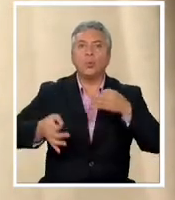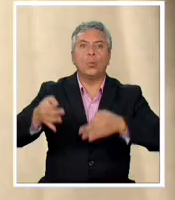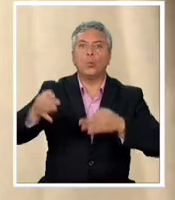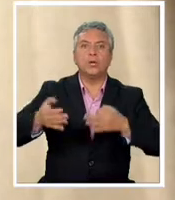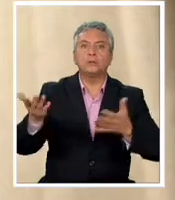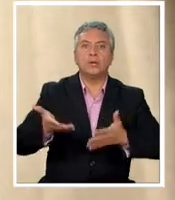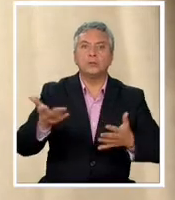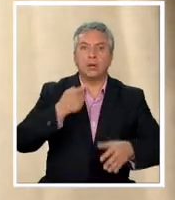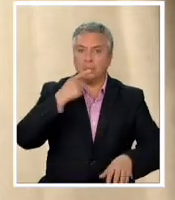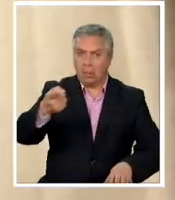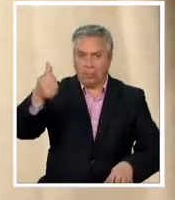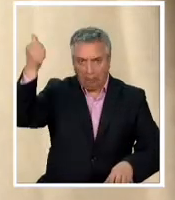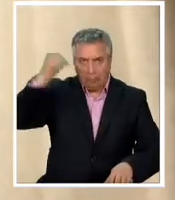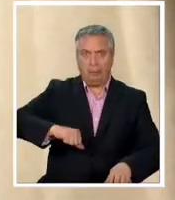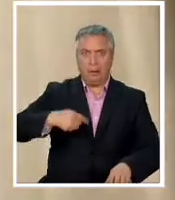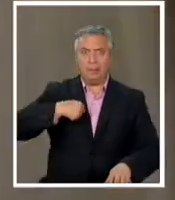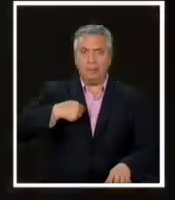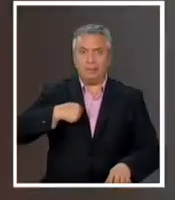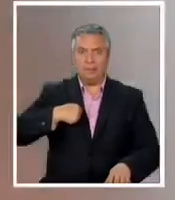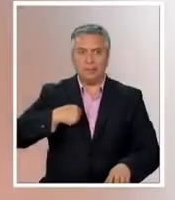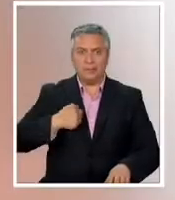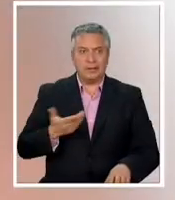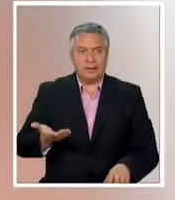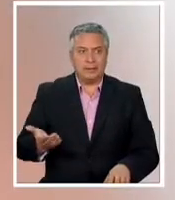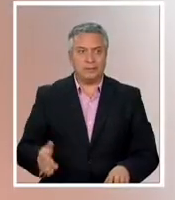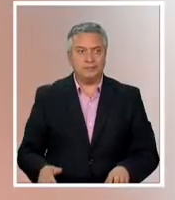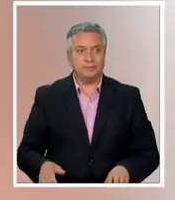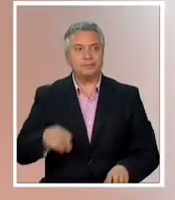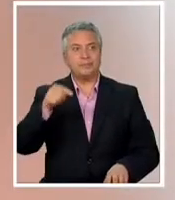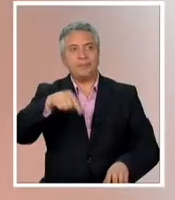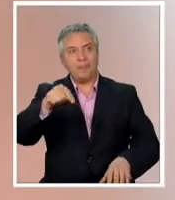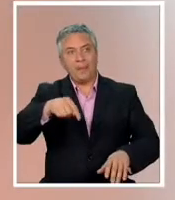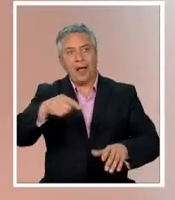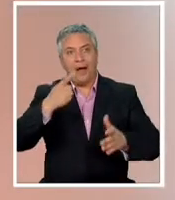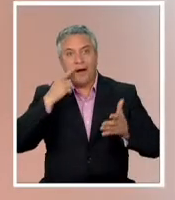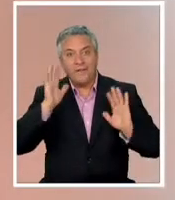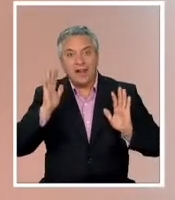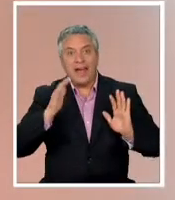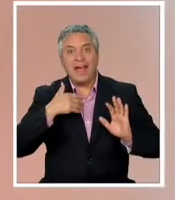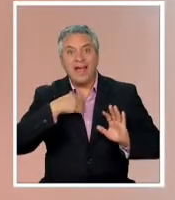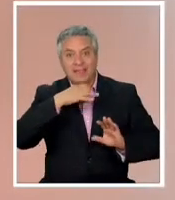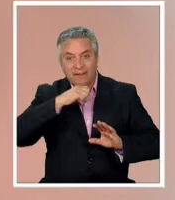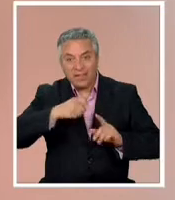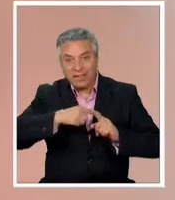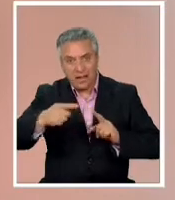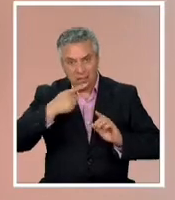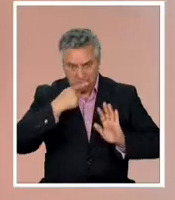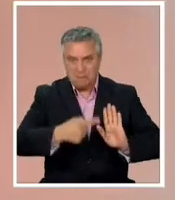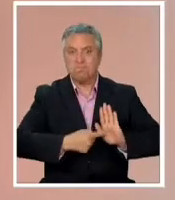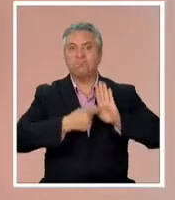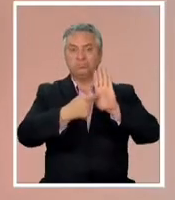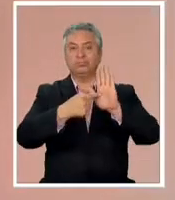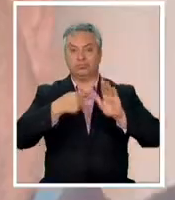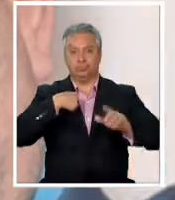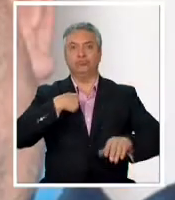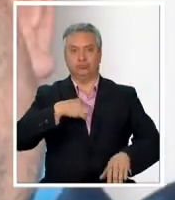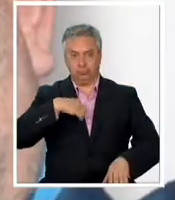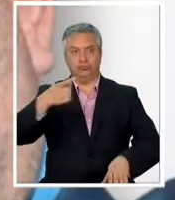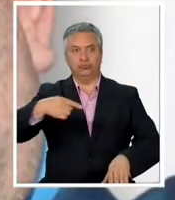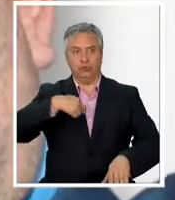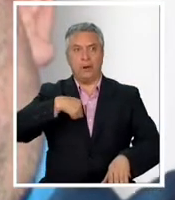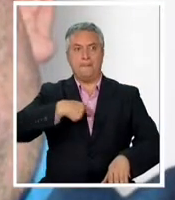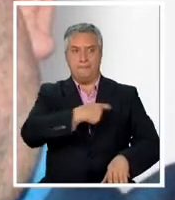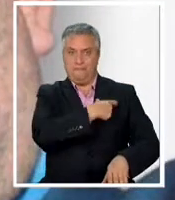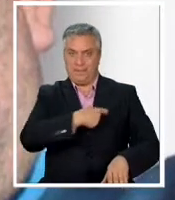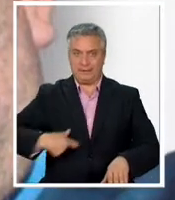para poder condenarme en difamación la víspera de navidad Chilaverde anunció su candidatura a las elecciones presidenciales